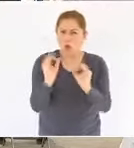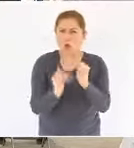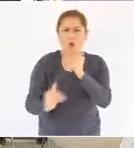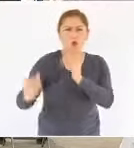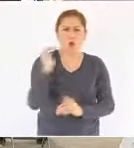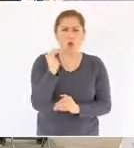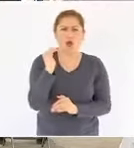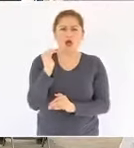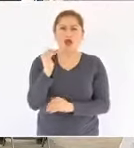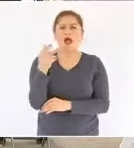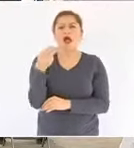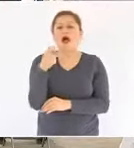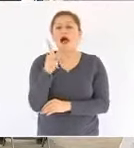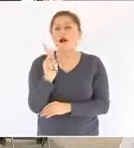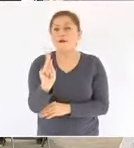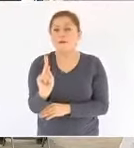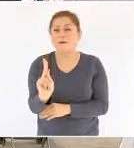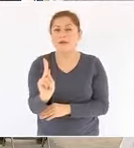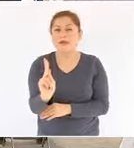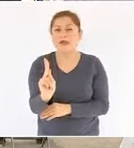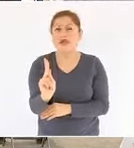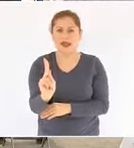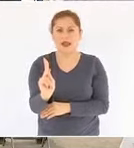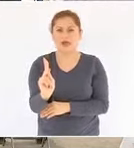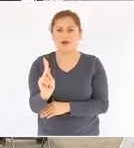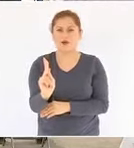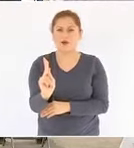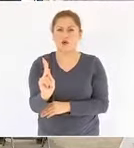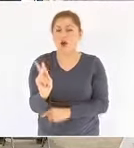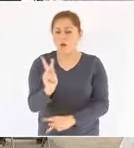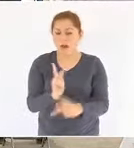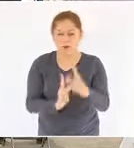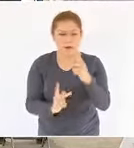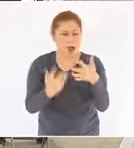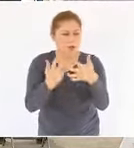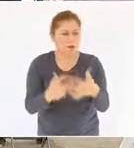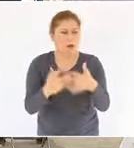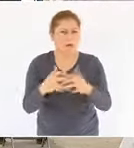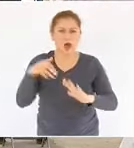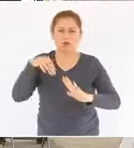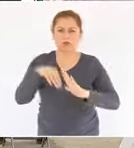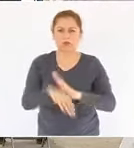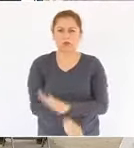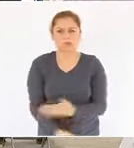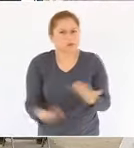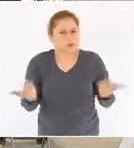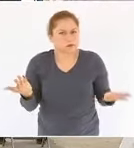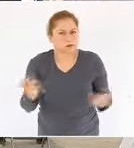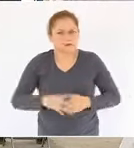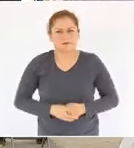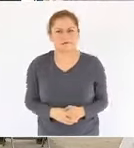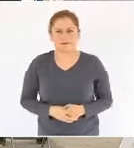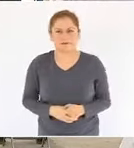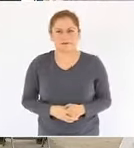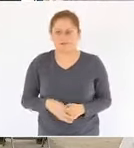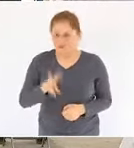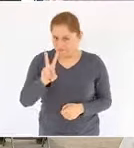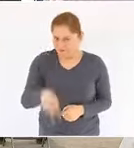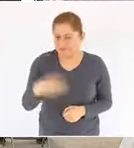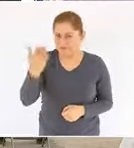sin embargo la producción continuó declinando a tal grado la declinación